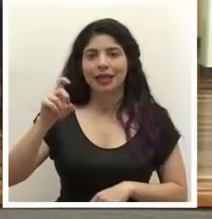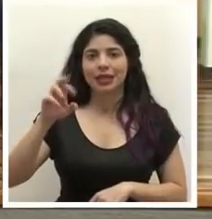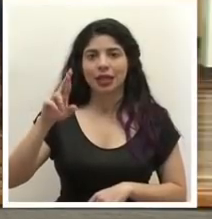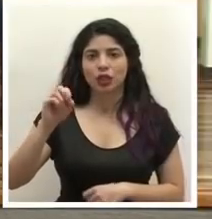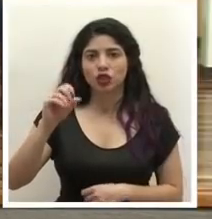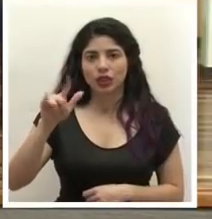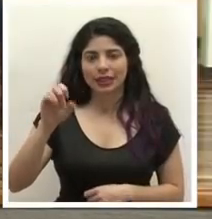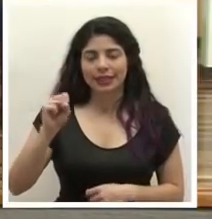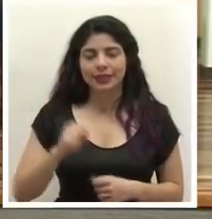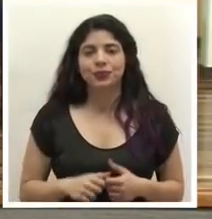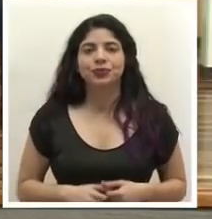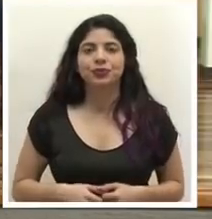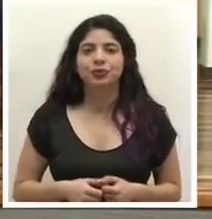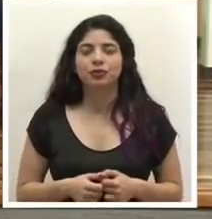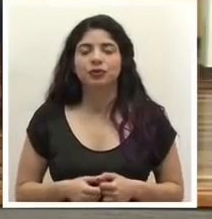Solís